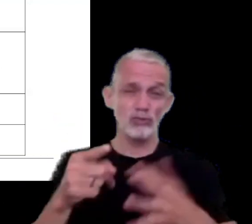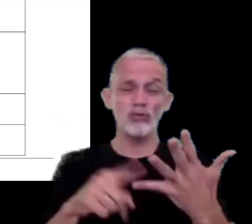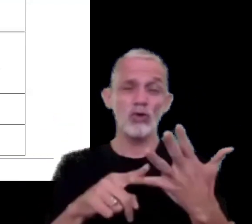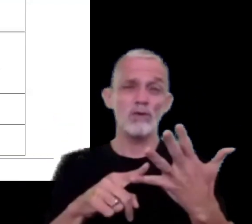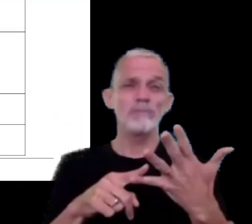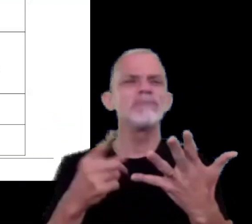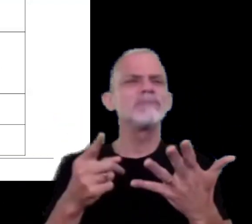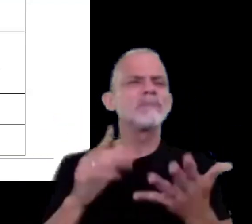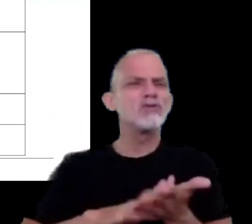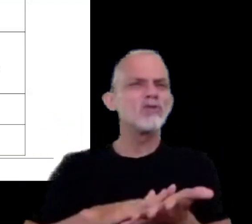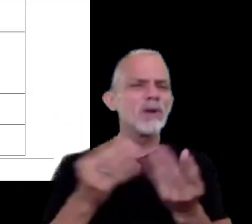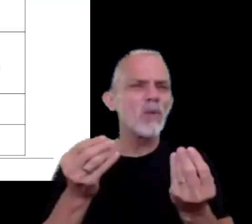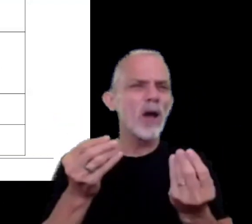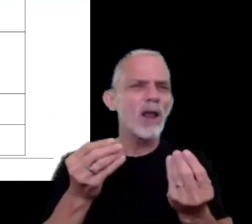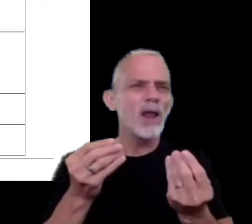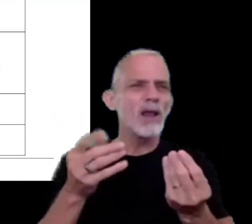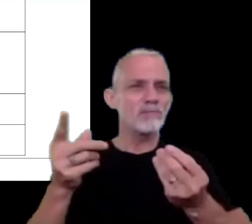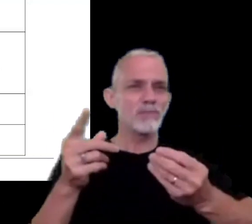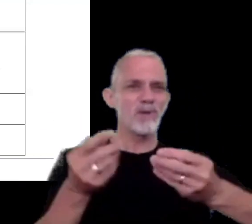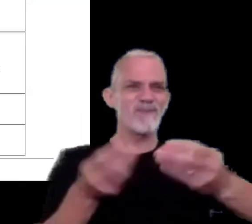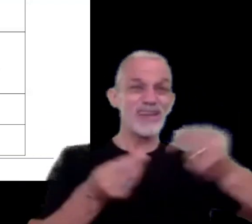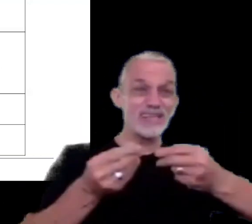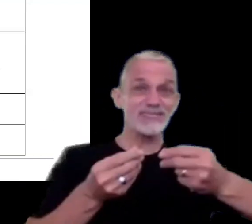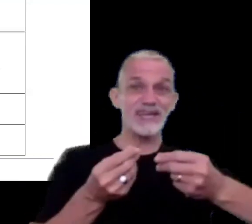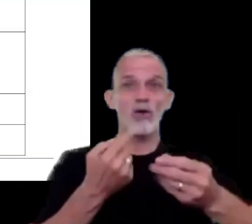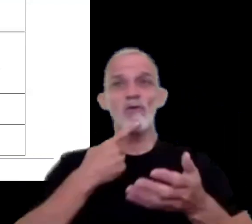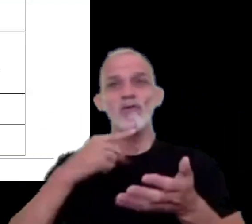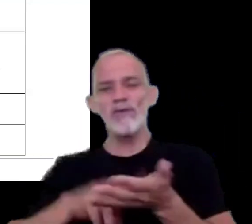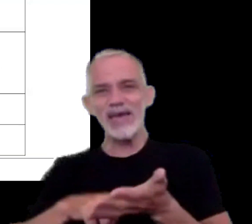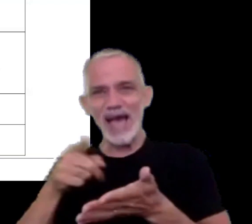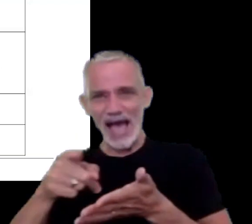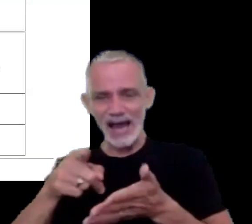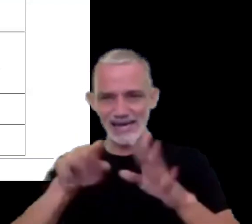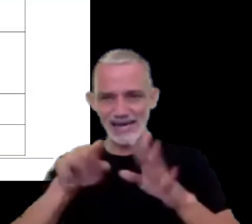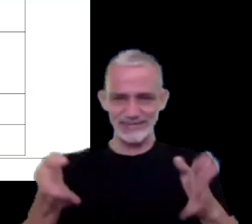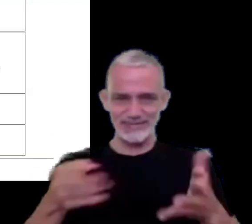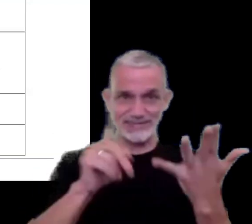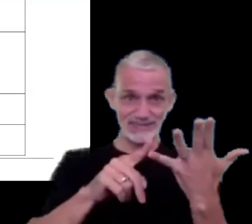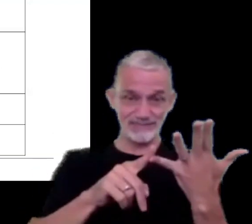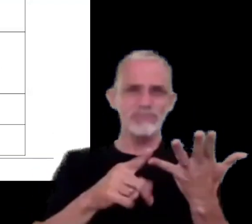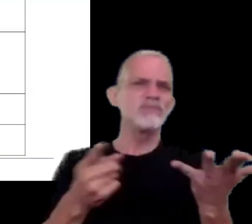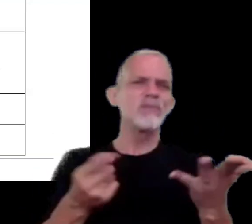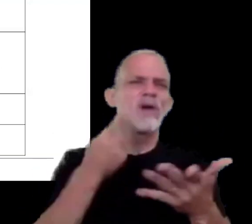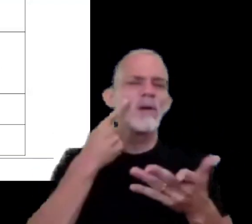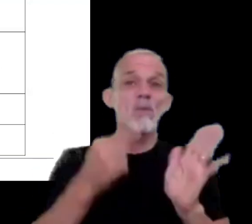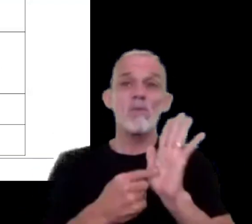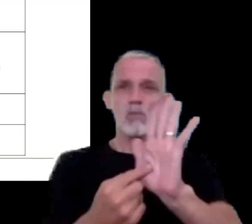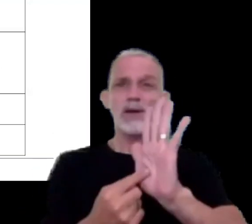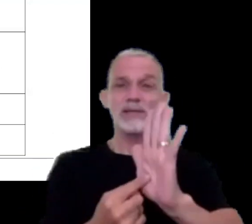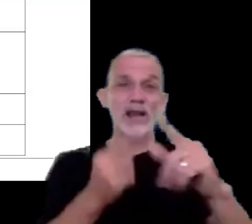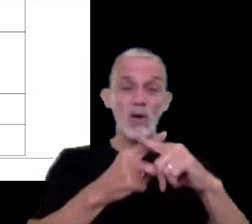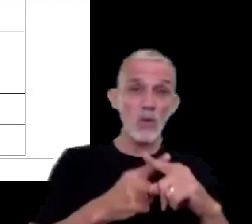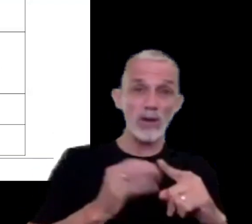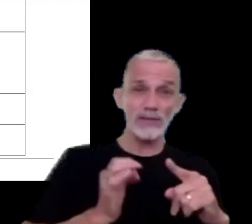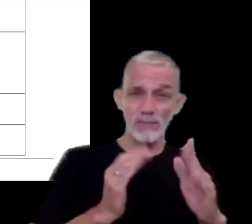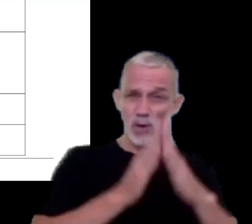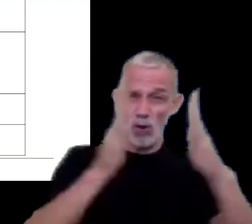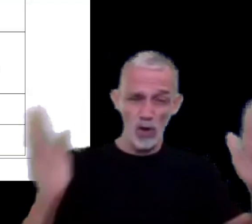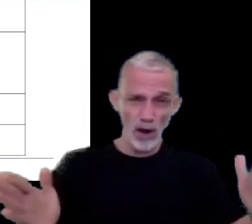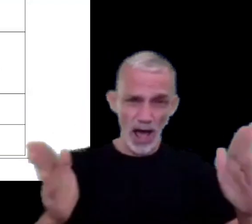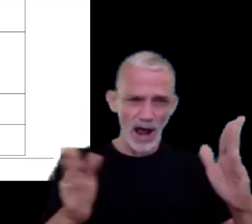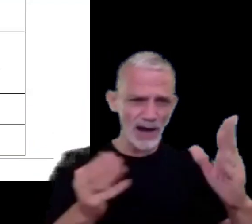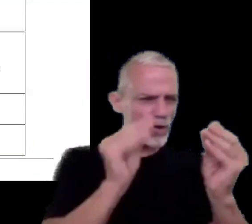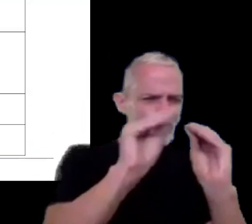relativo a las posiciones financieras y fiscales donde se exhiban las cuentas anuales consolidadas